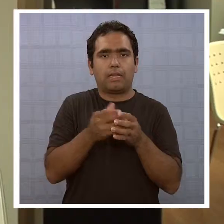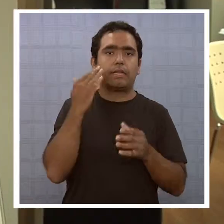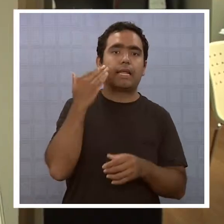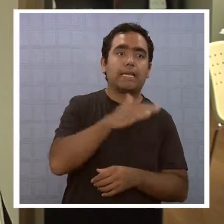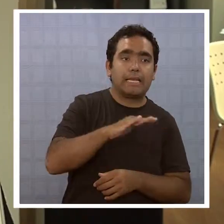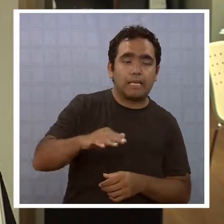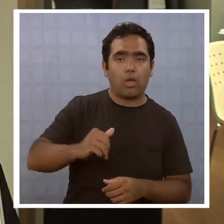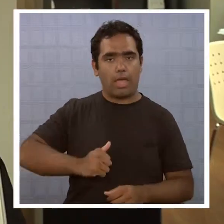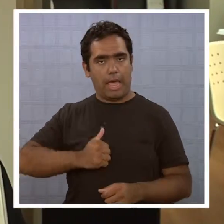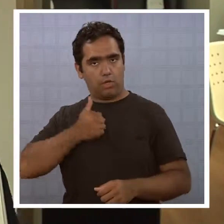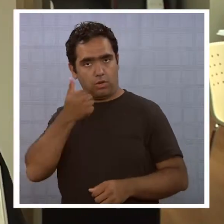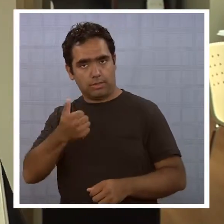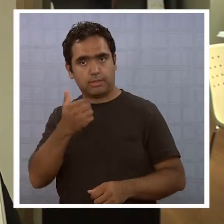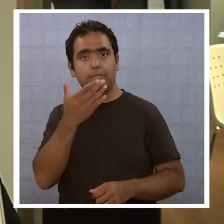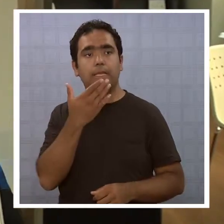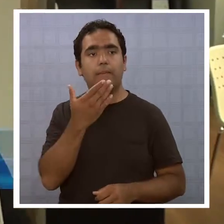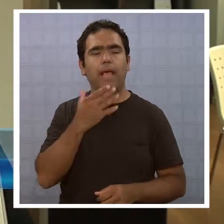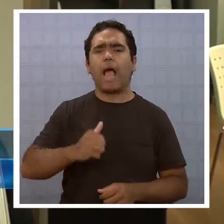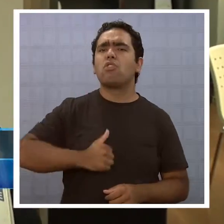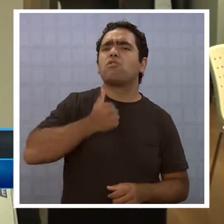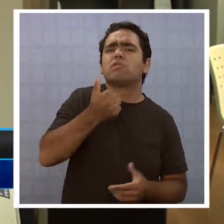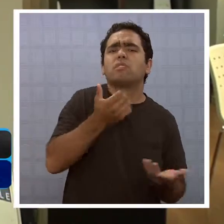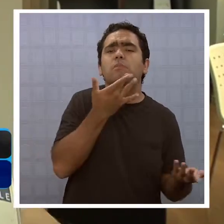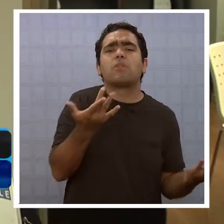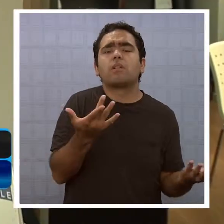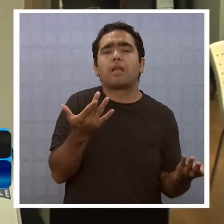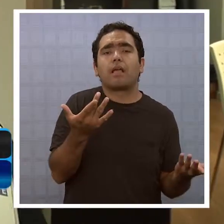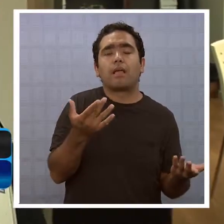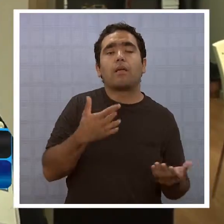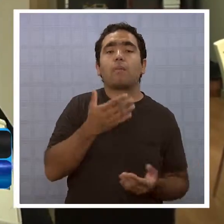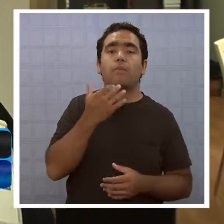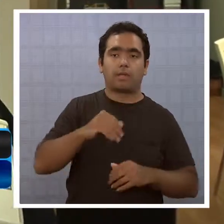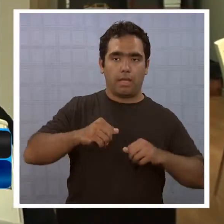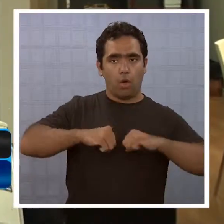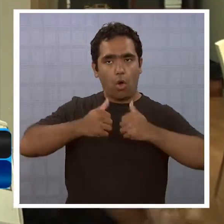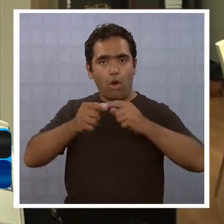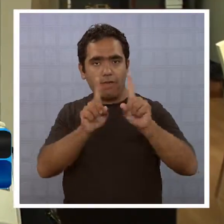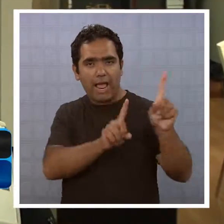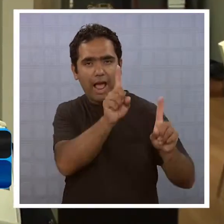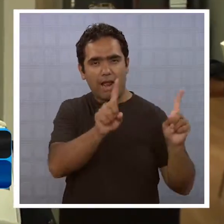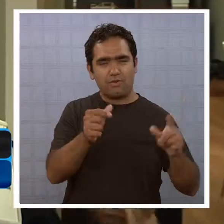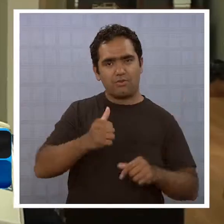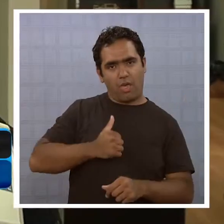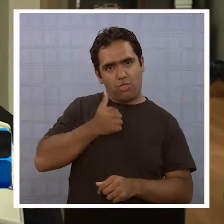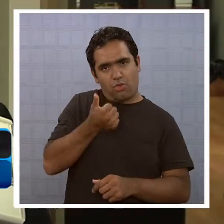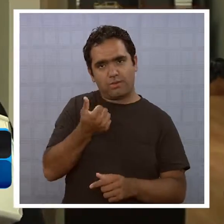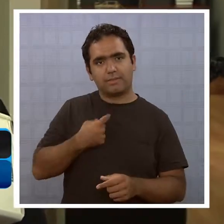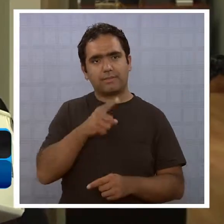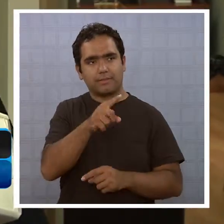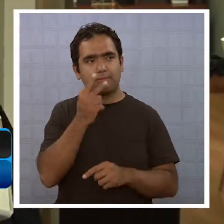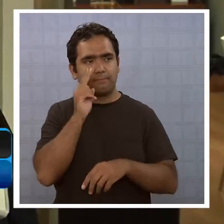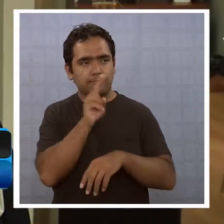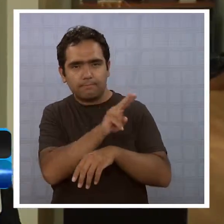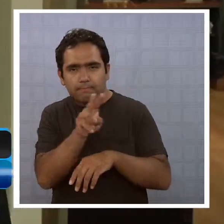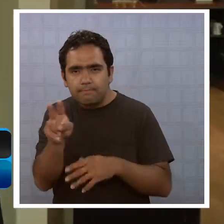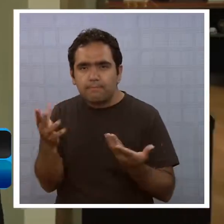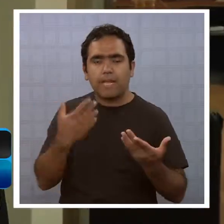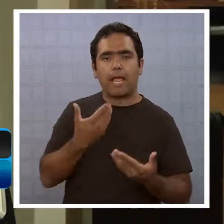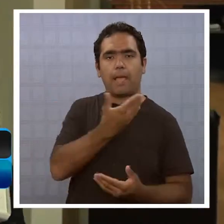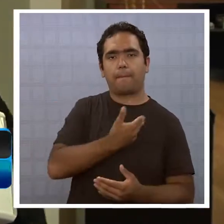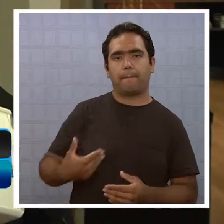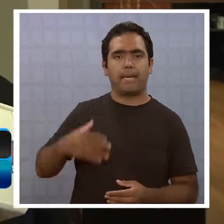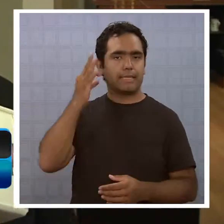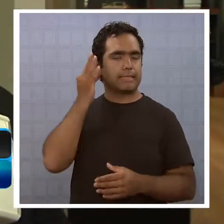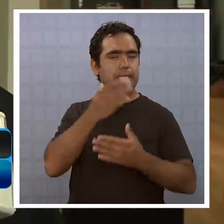infancia y adolescencia. Y digo adolescencia porque no hay que dejar de lado a los jóvenes en esta